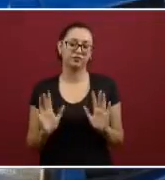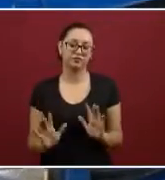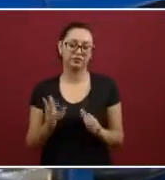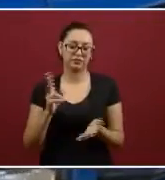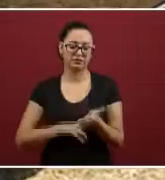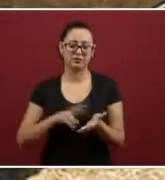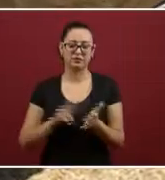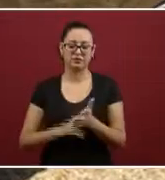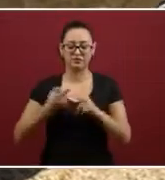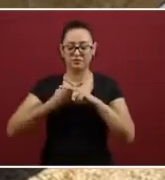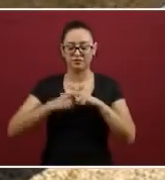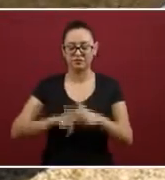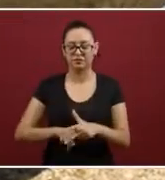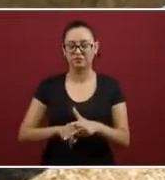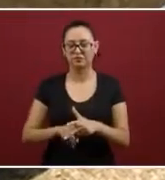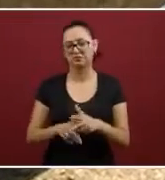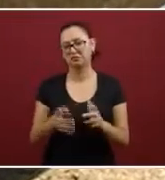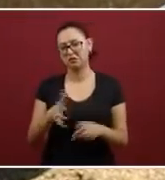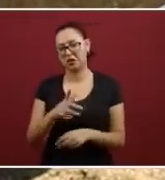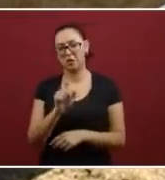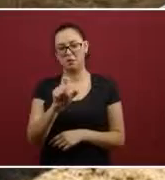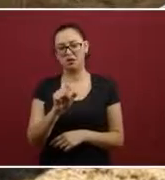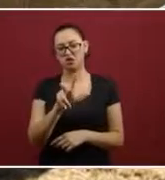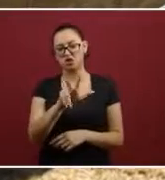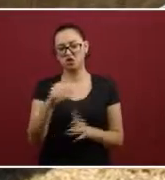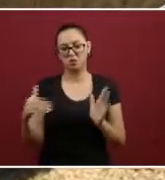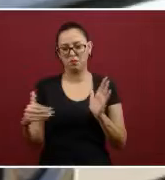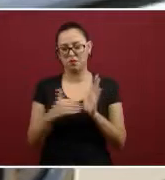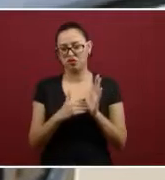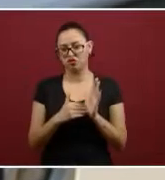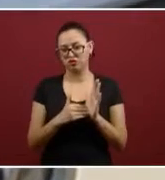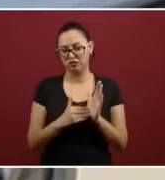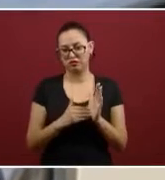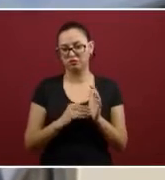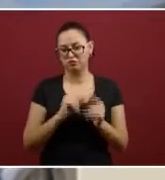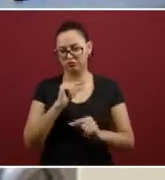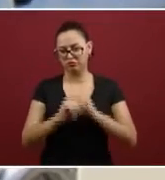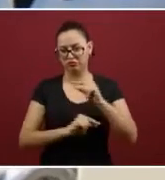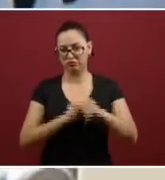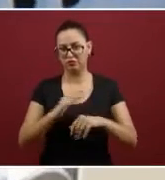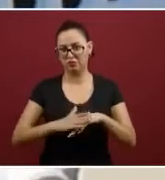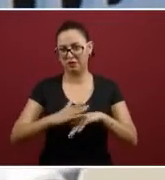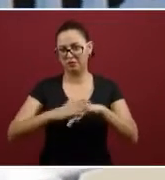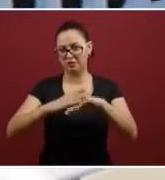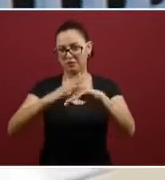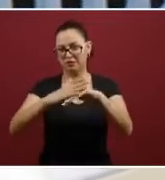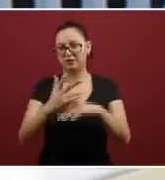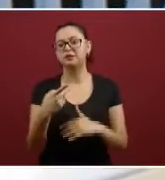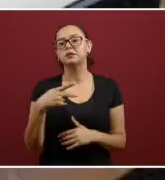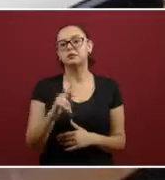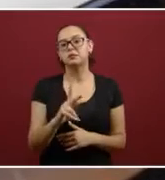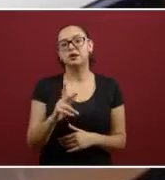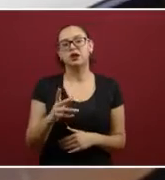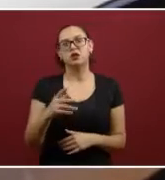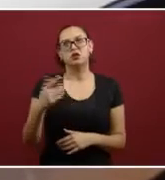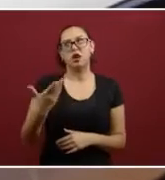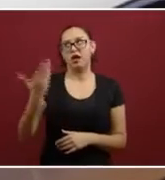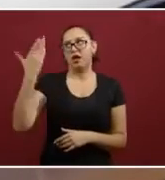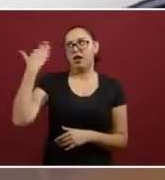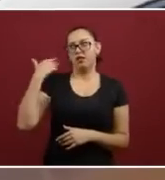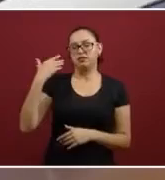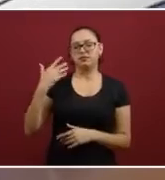son alrededor de 28 millones. No obstante, quiero aclarar que debido a la experiencia de la última subasta,